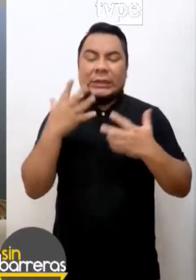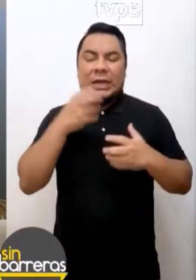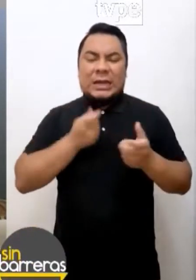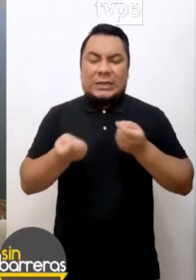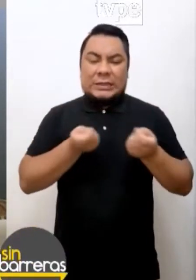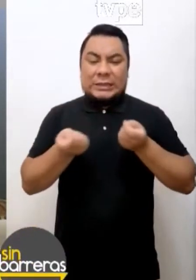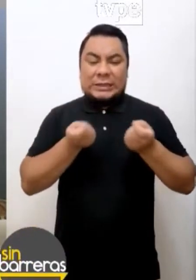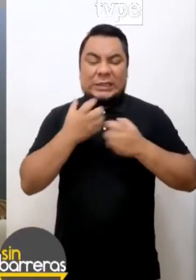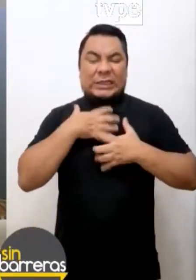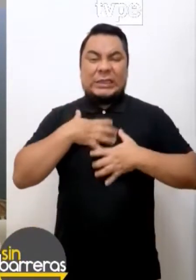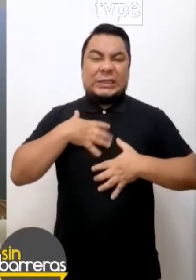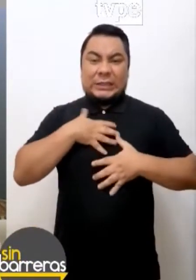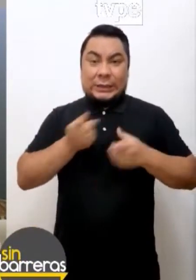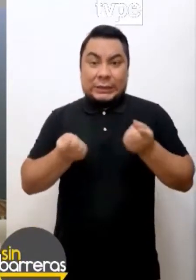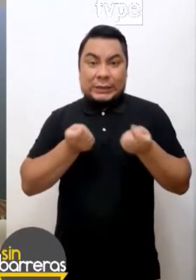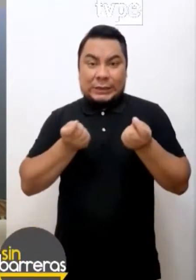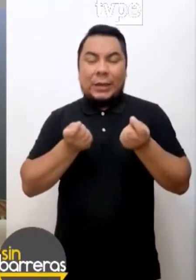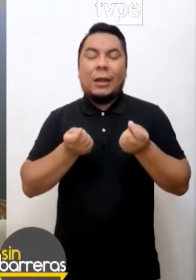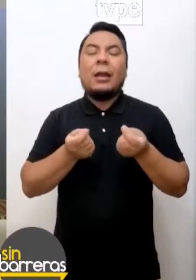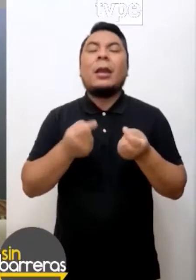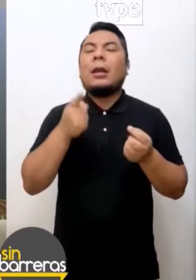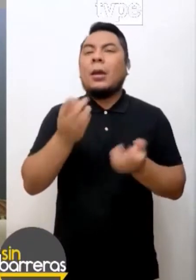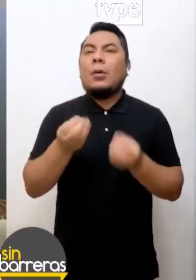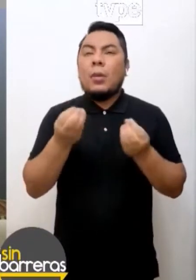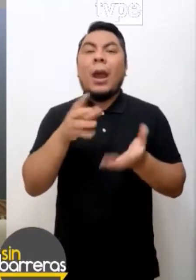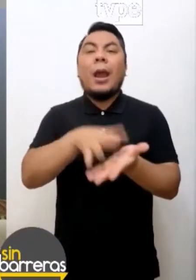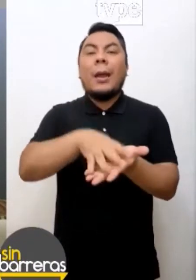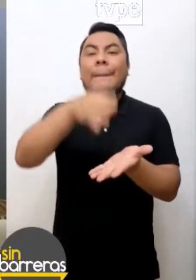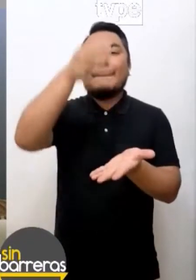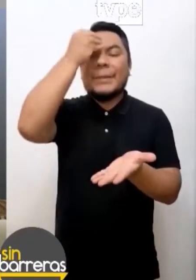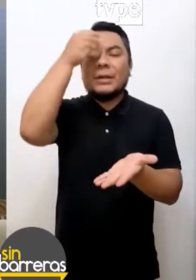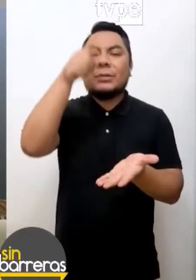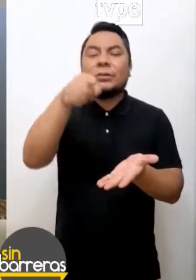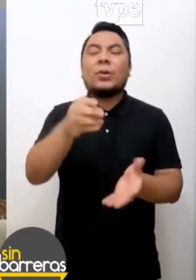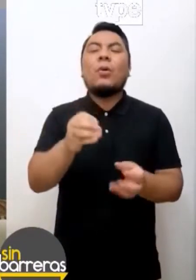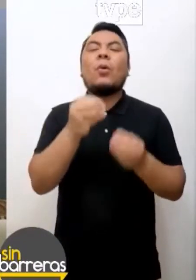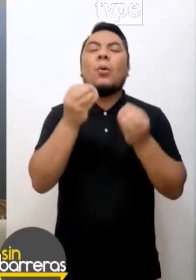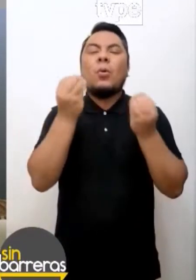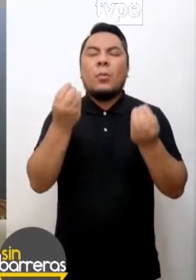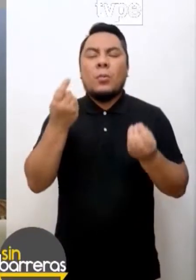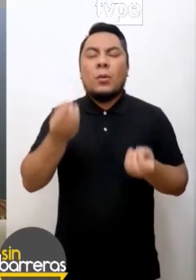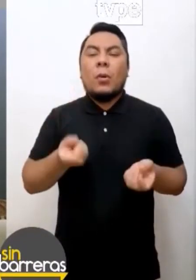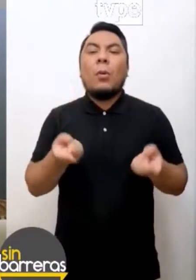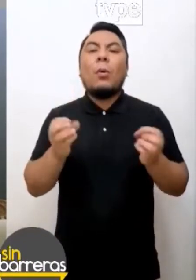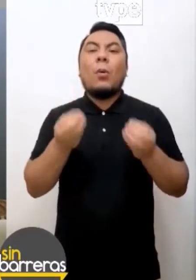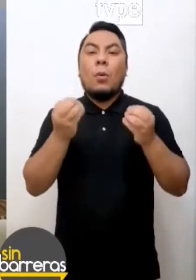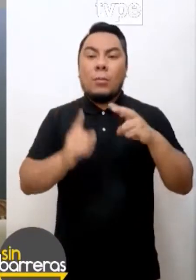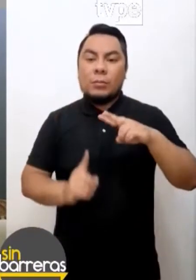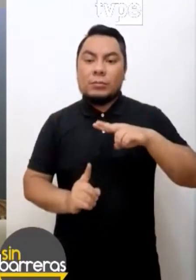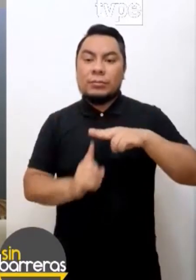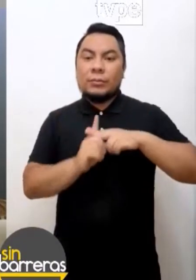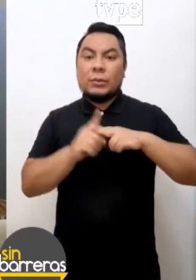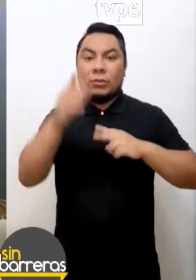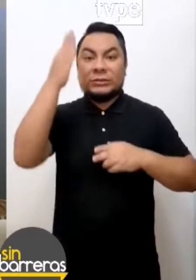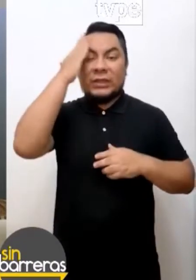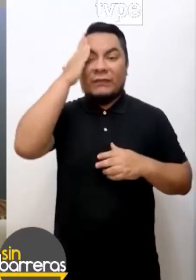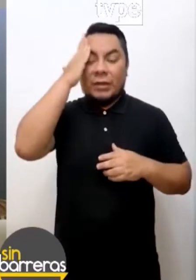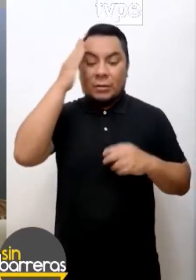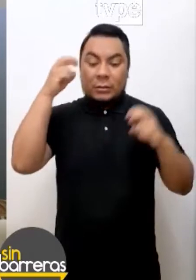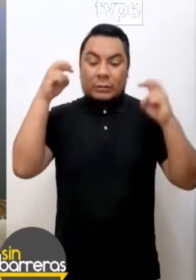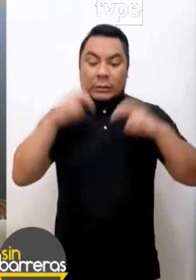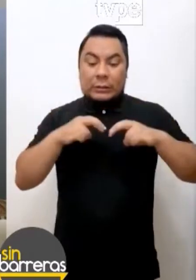lidiar la ansiedad, que también es muy importante, es que podamos aprender a reconocer cómo y cuándo surge